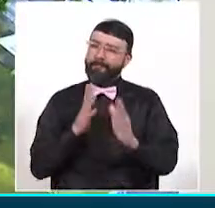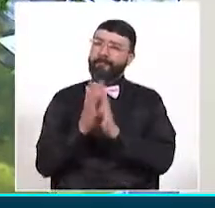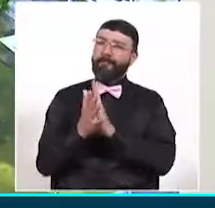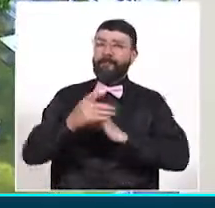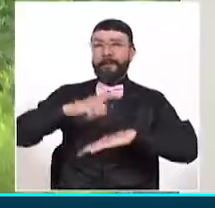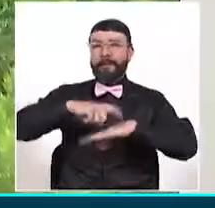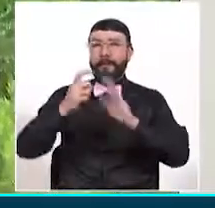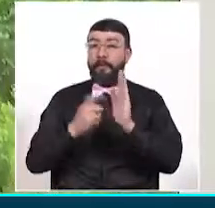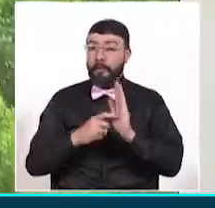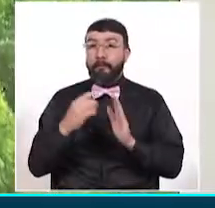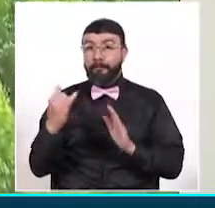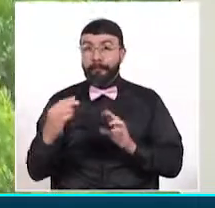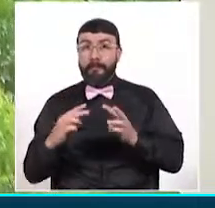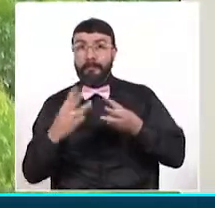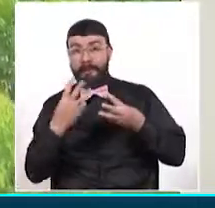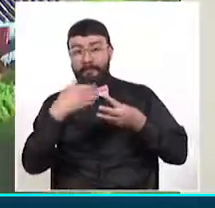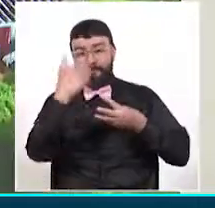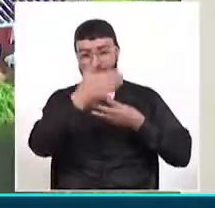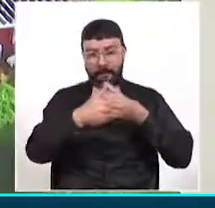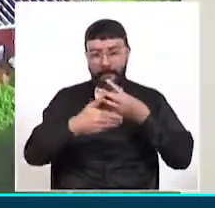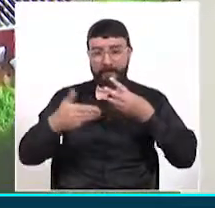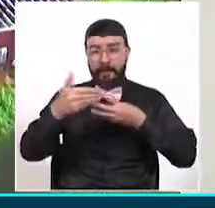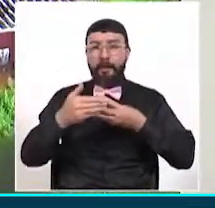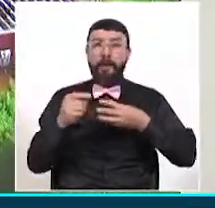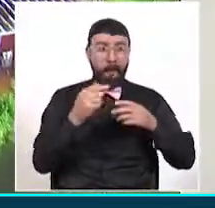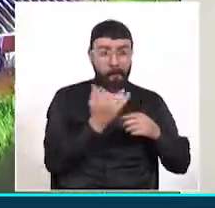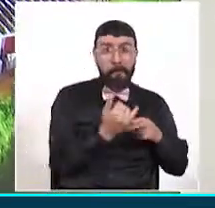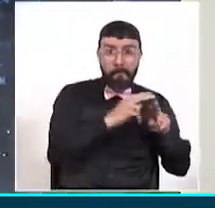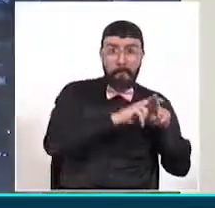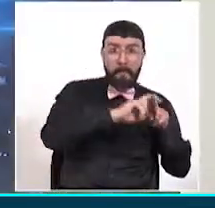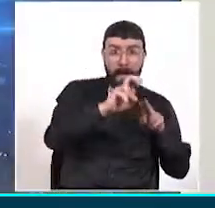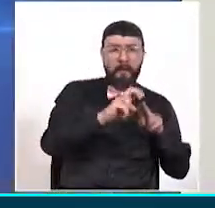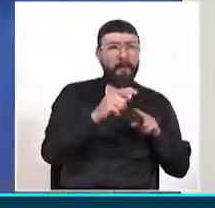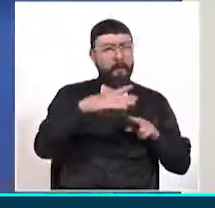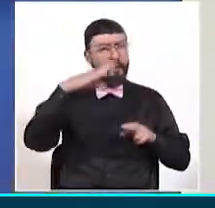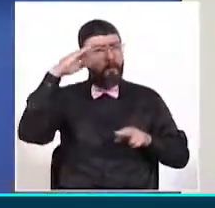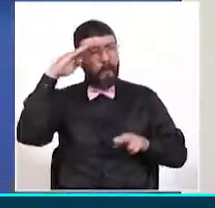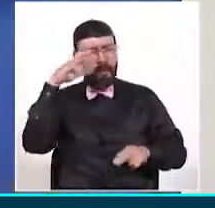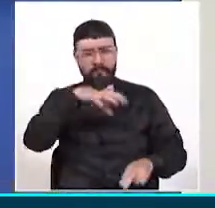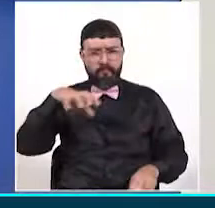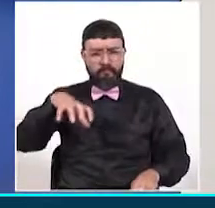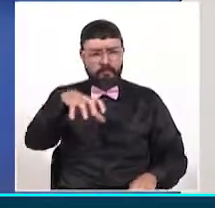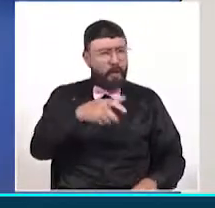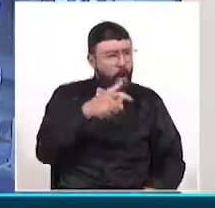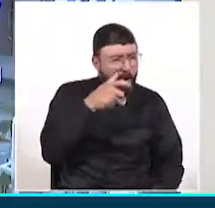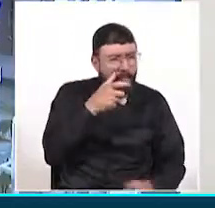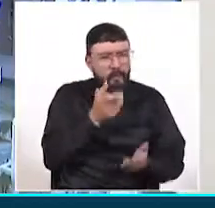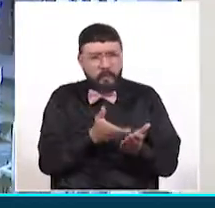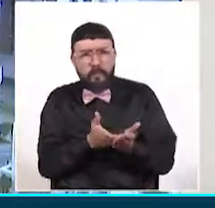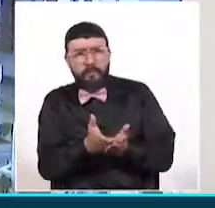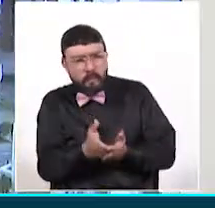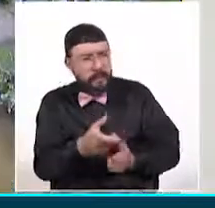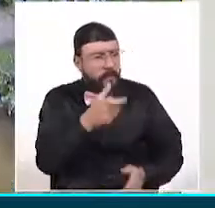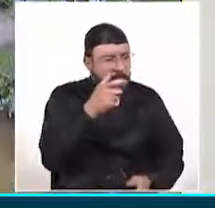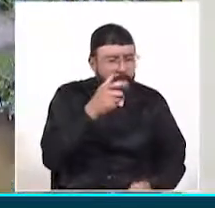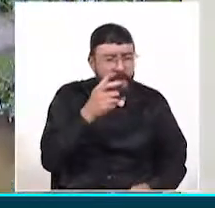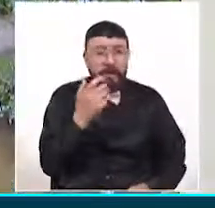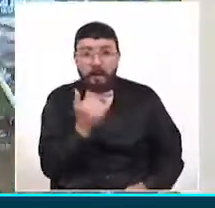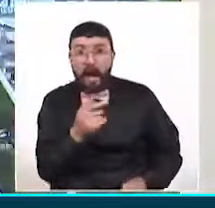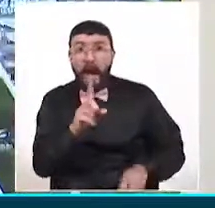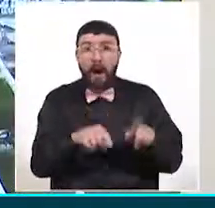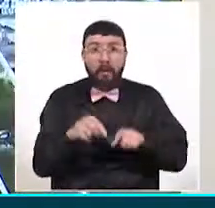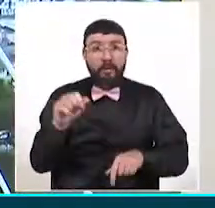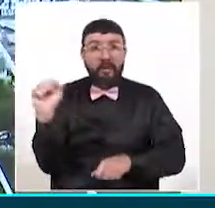nuestros tres departamentos. Por su parte, en Manizales, la Policía Metropolitana sigue empeñada en recuperar algunos vehículos